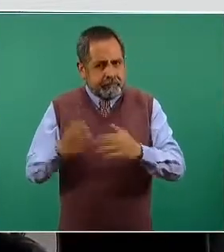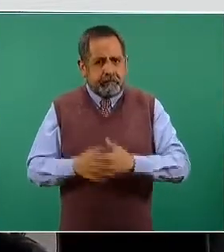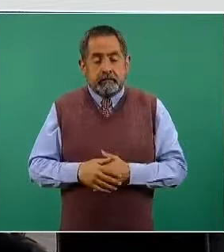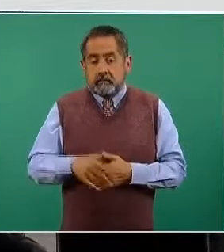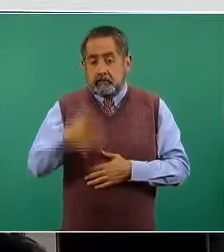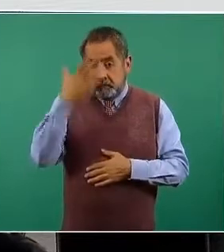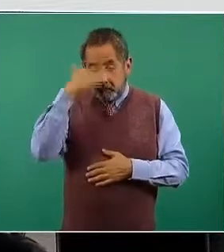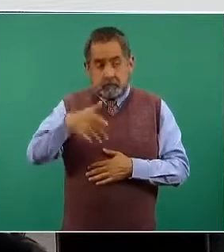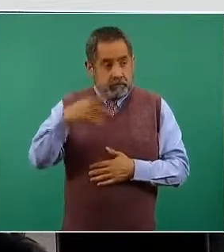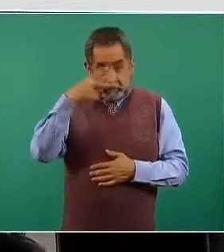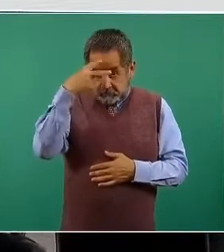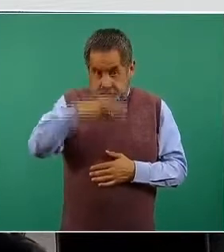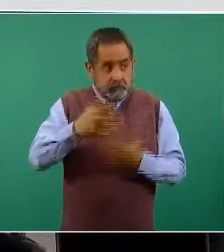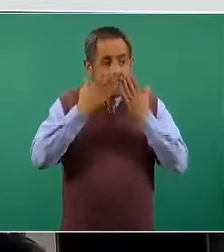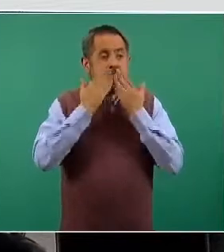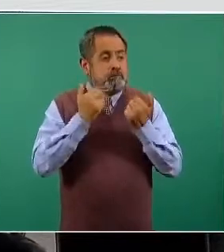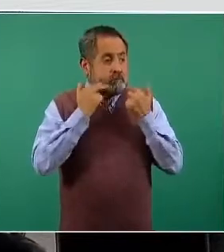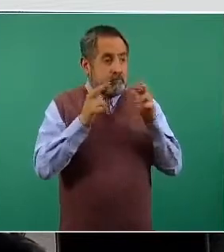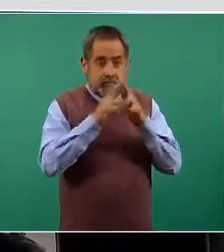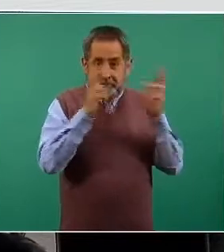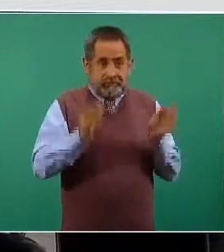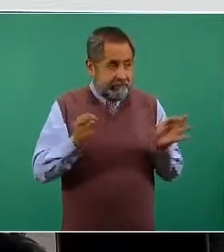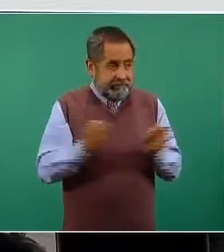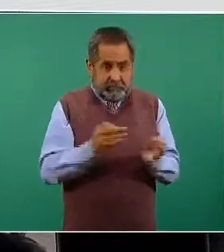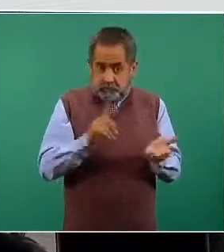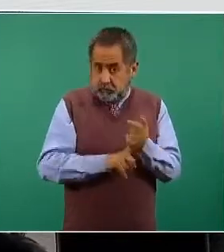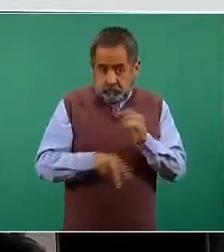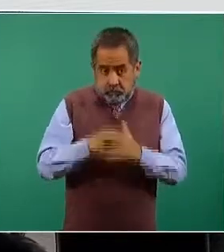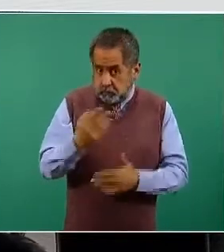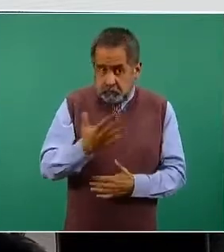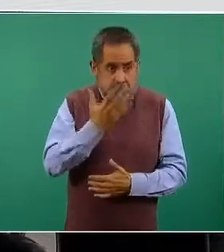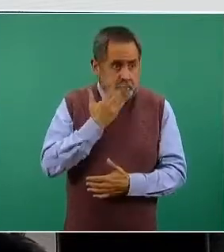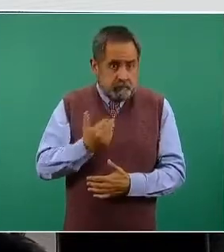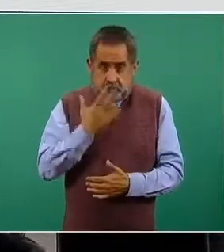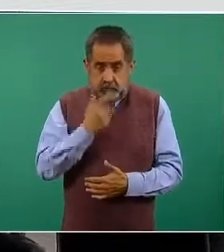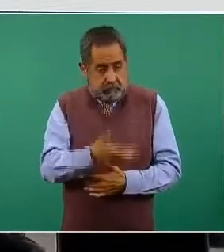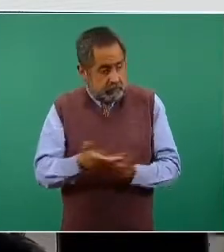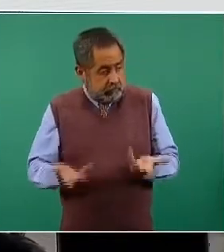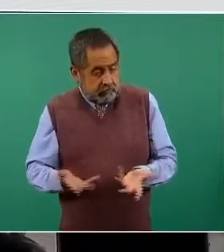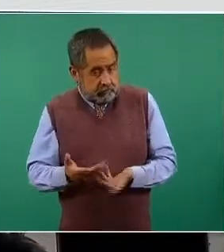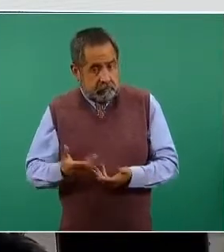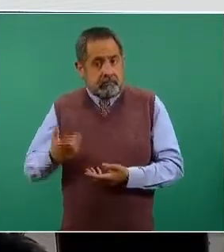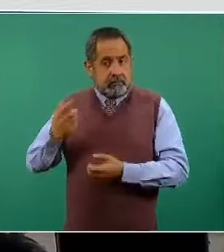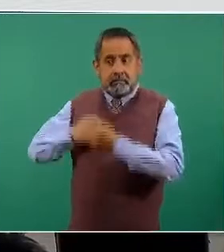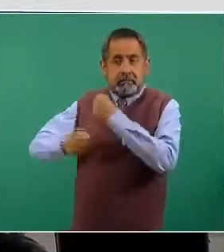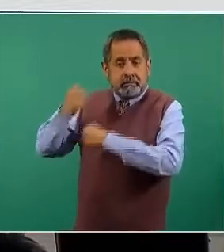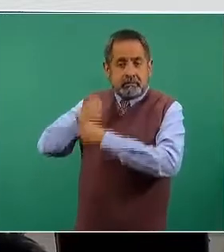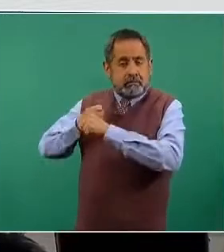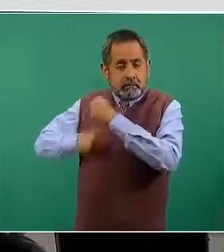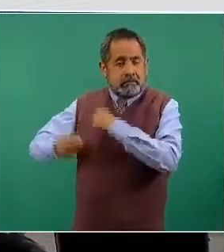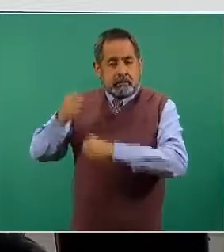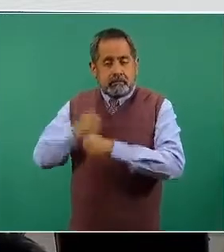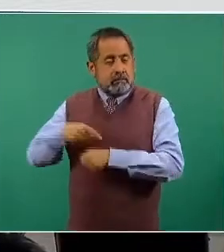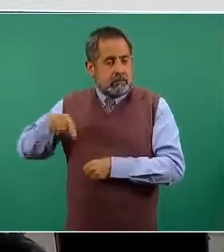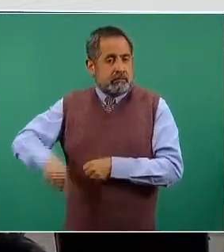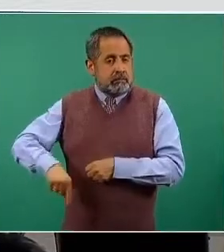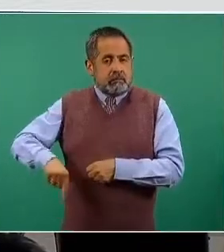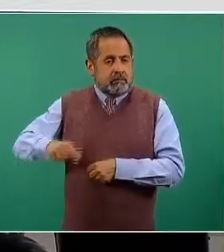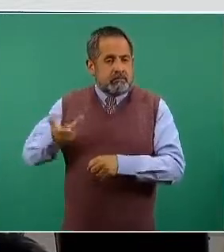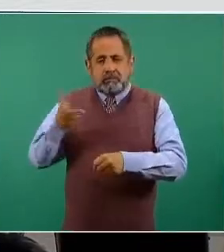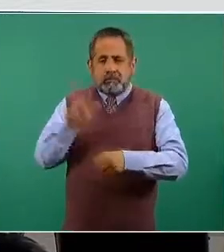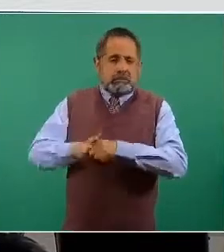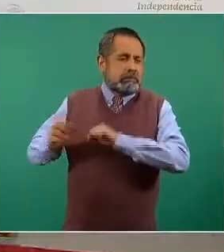deficiencia de red fría que es parte de estas deficiencias estructurales del Sistema Nacional de Salud. Igual que hemos hablado de los